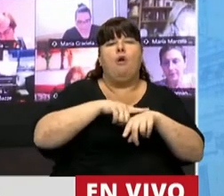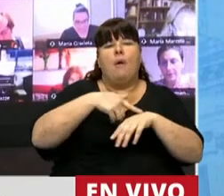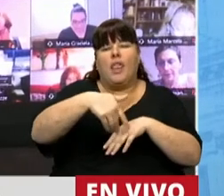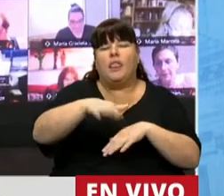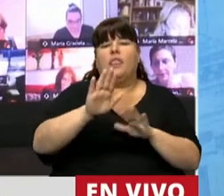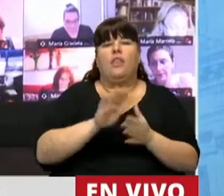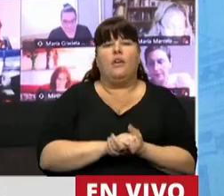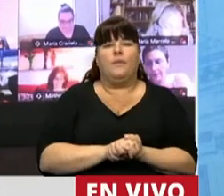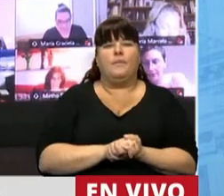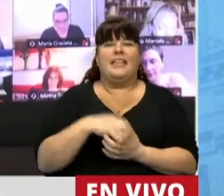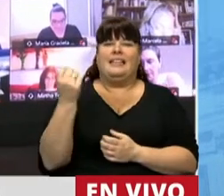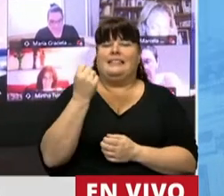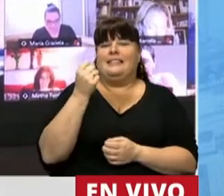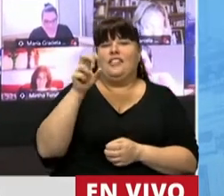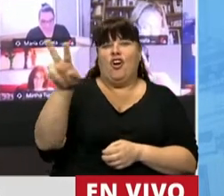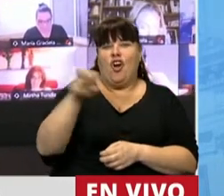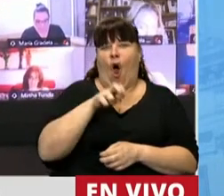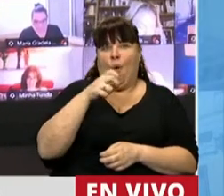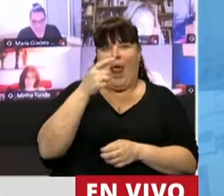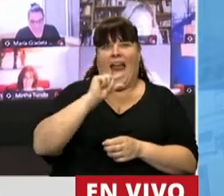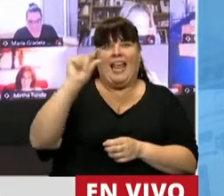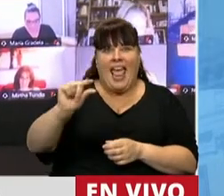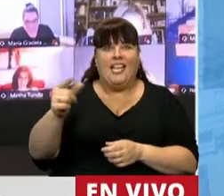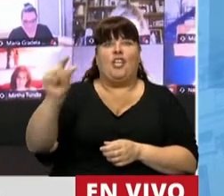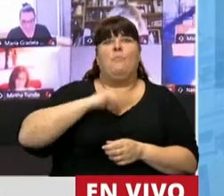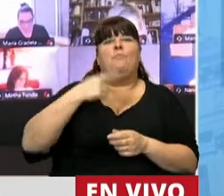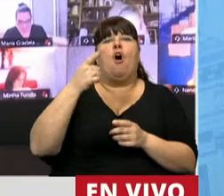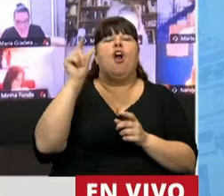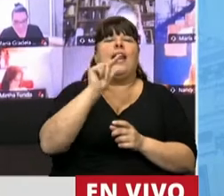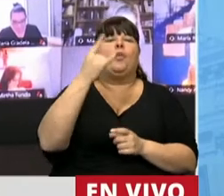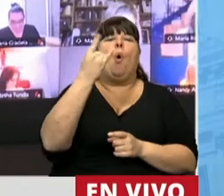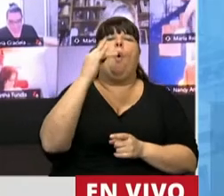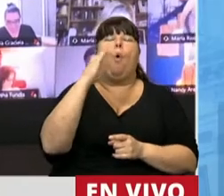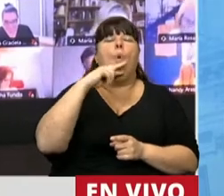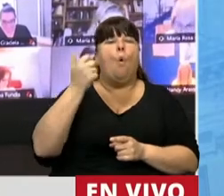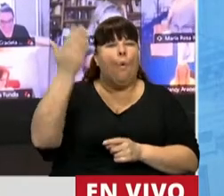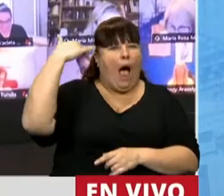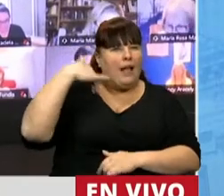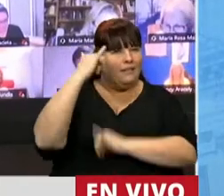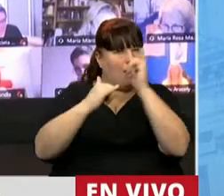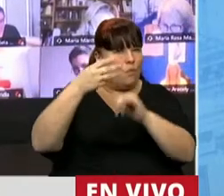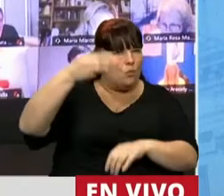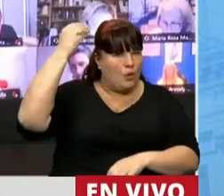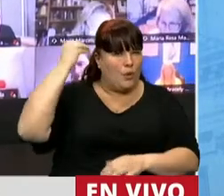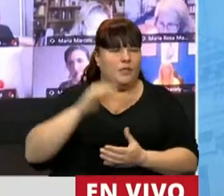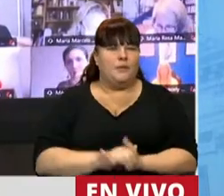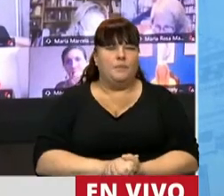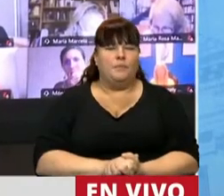puedan cobrar sus créditos y sus acreencias por los famosos créditos UVA que hemos hablado en muchas oportunidades.